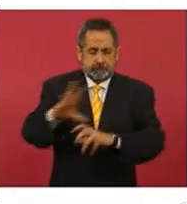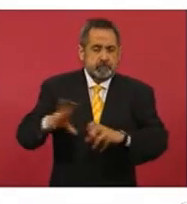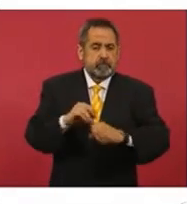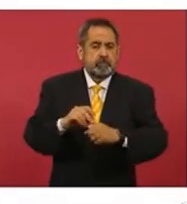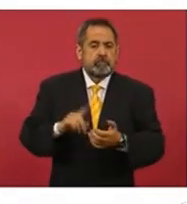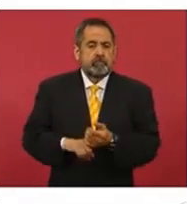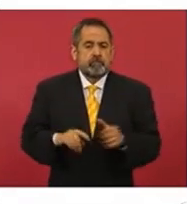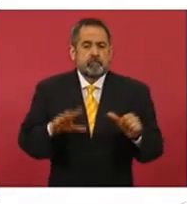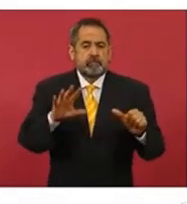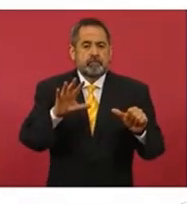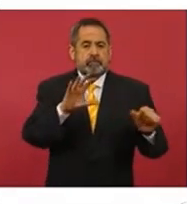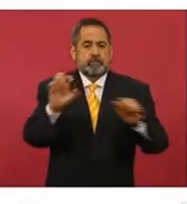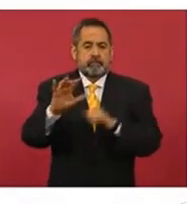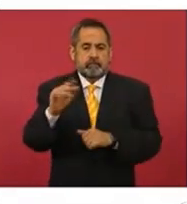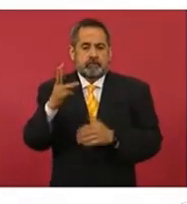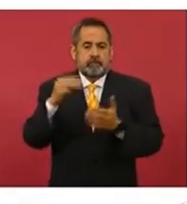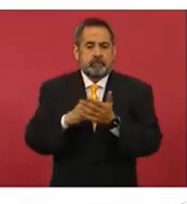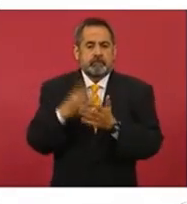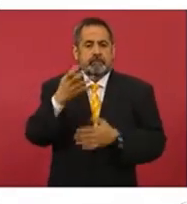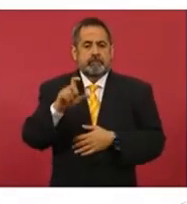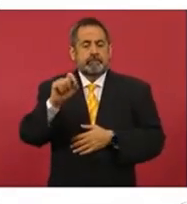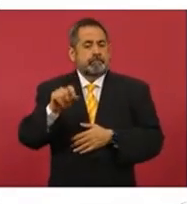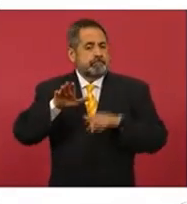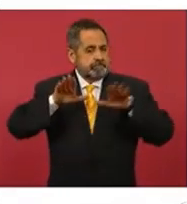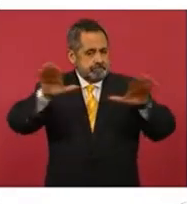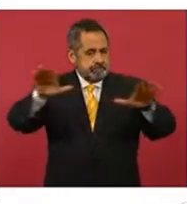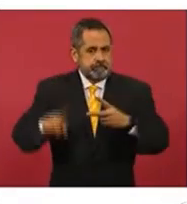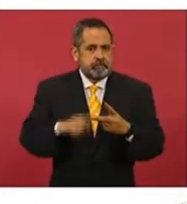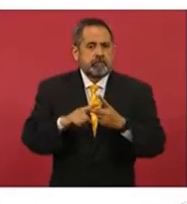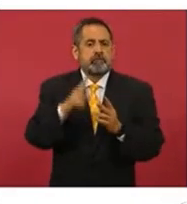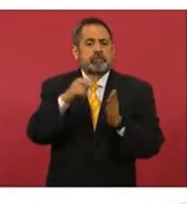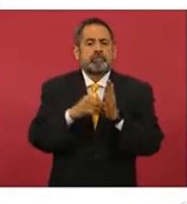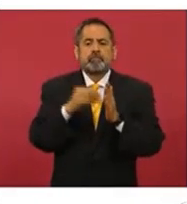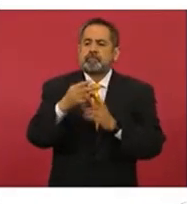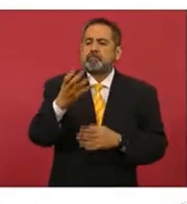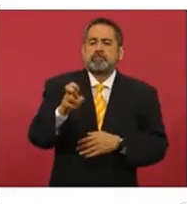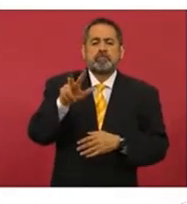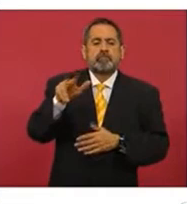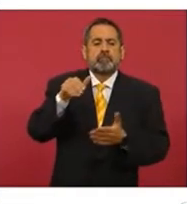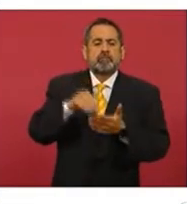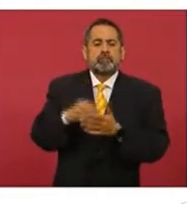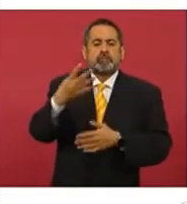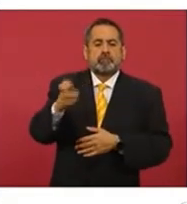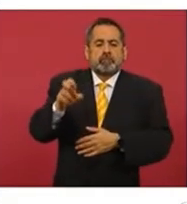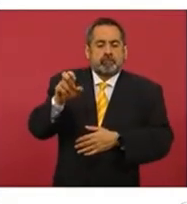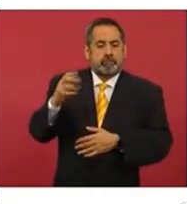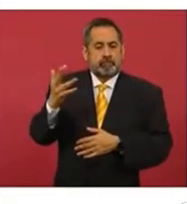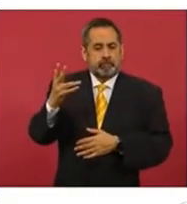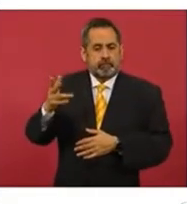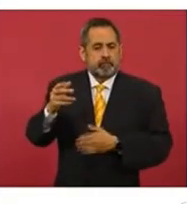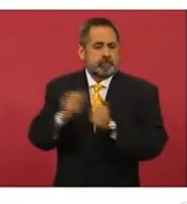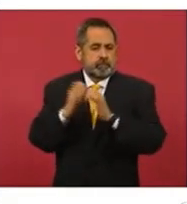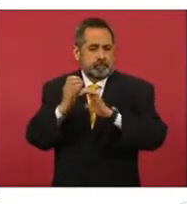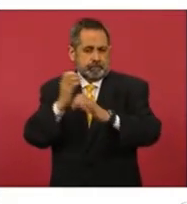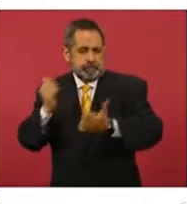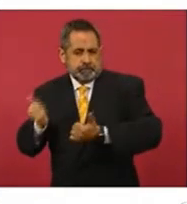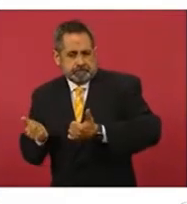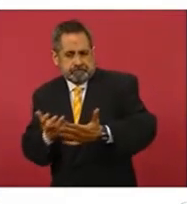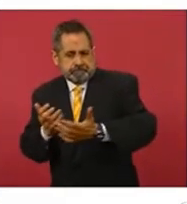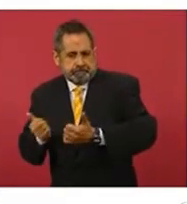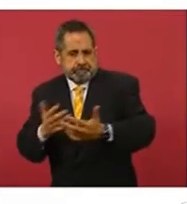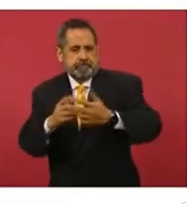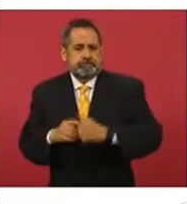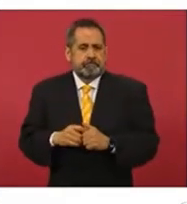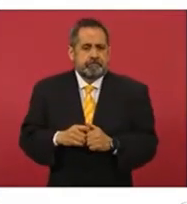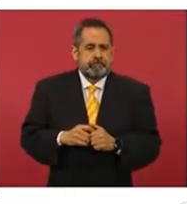653.520 vía aérea, 2.418.450 vía terrestre. Se